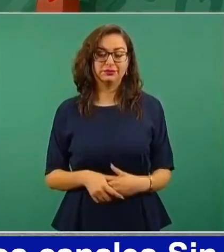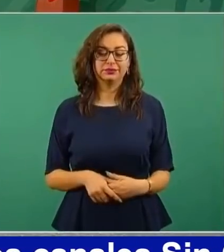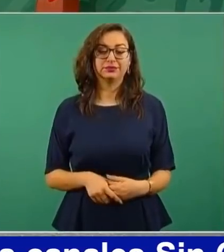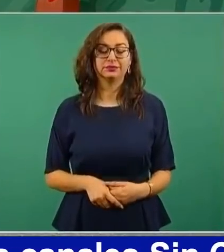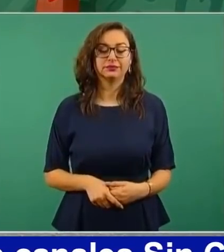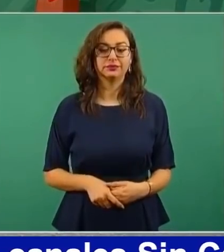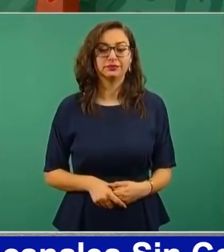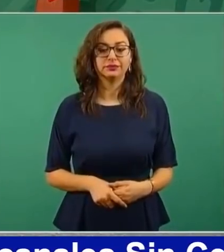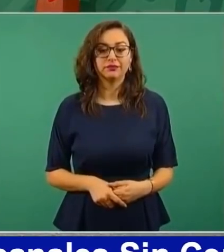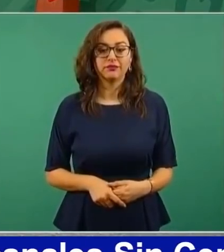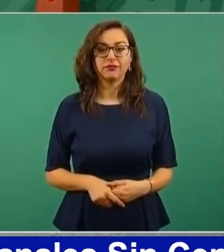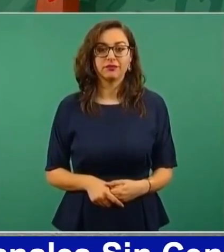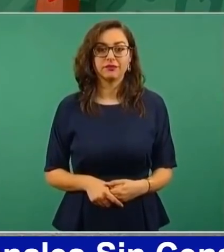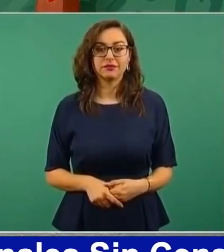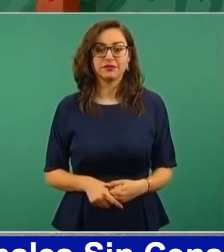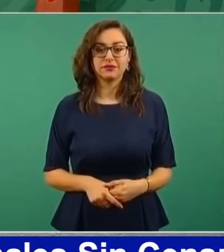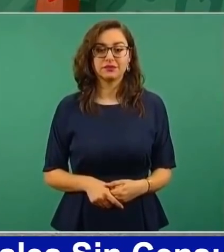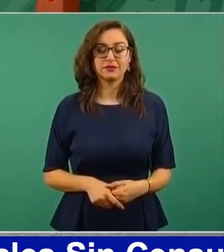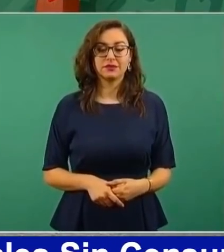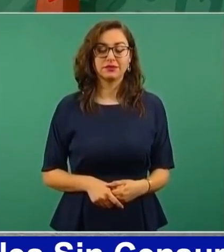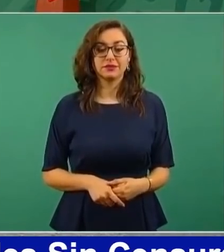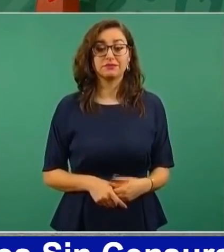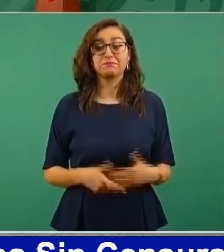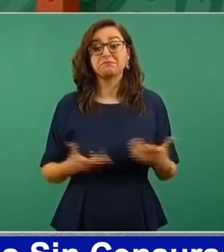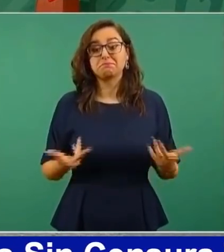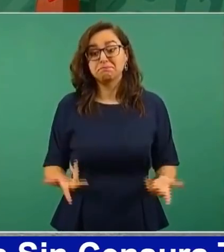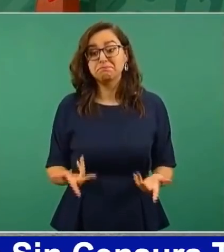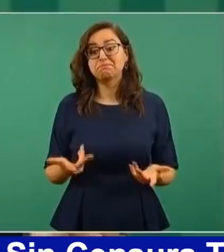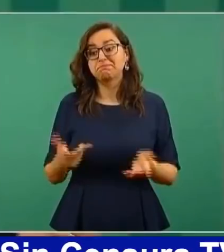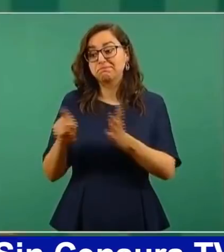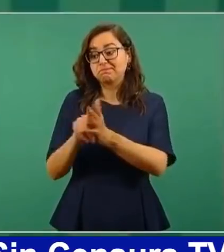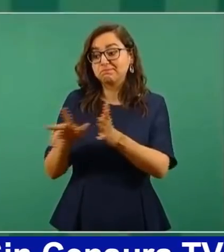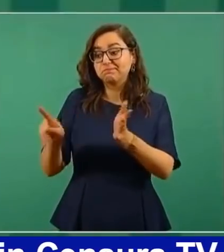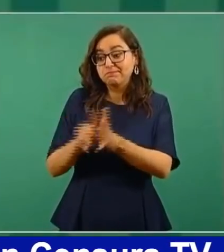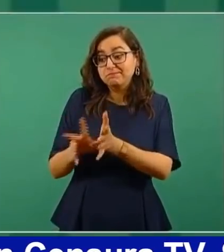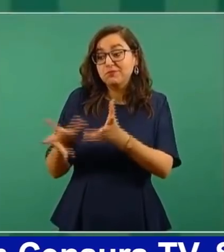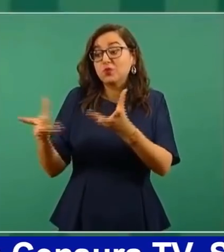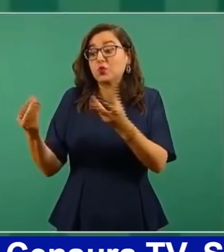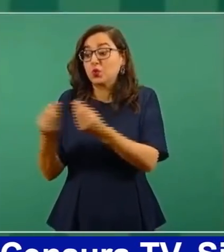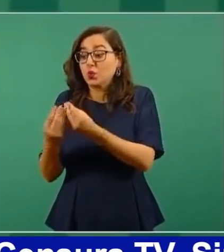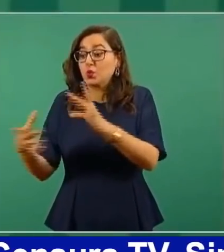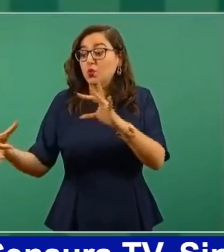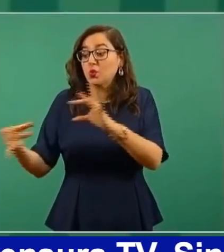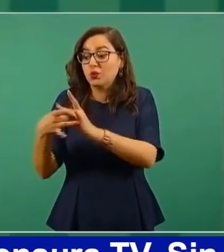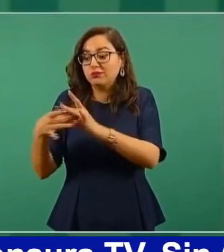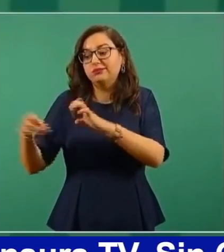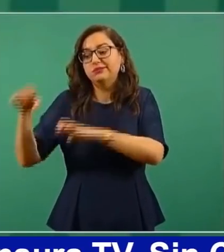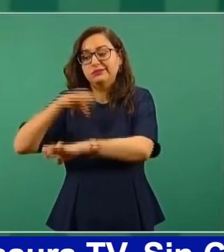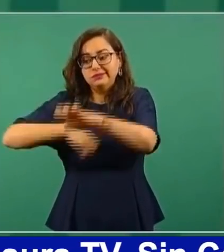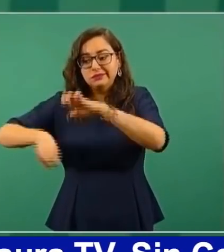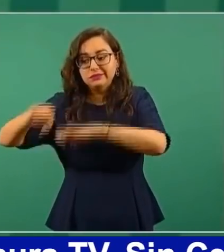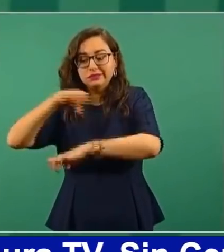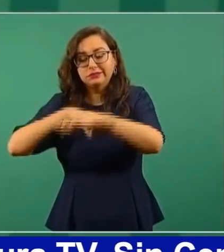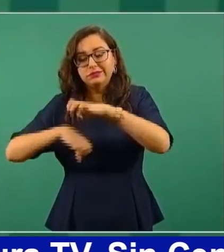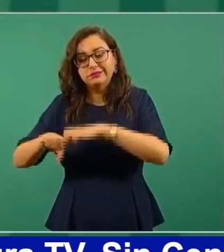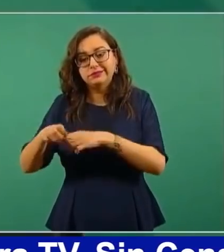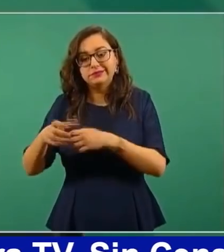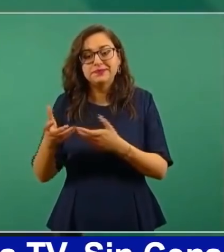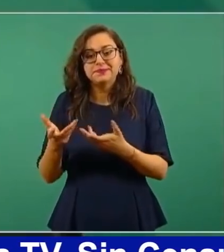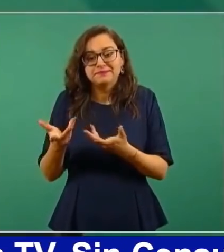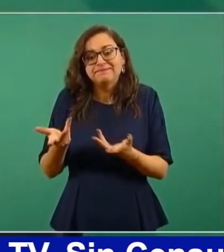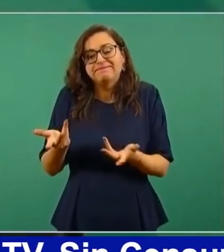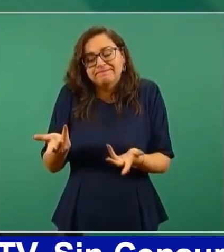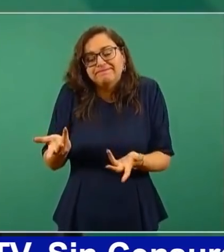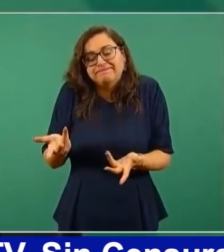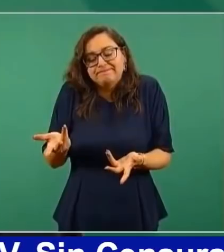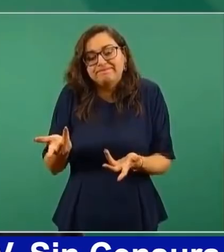Entonces, ese periodismo empresarial, pues, es